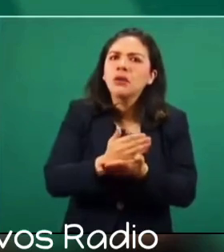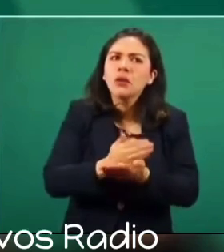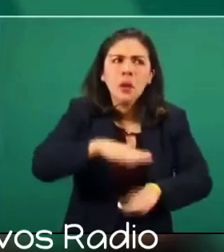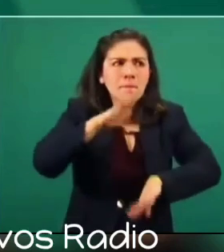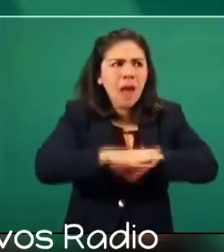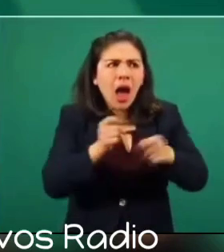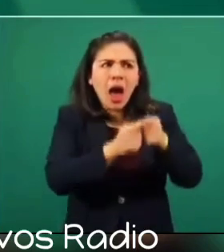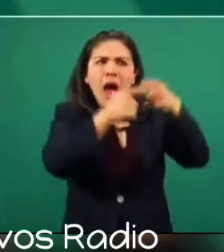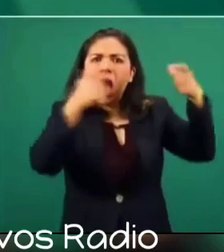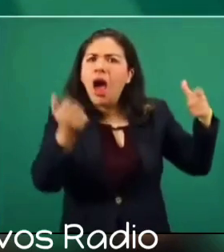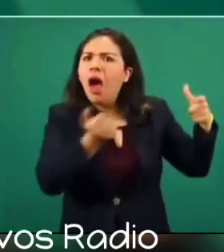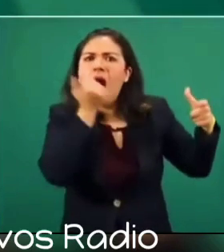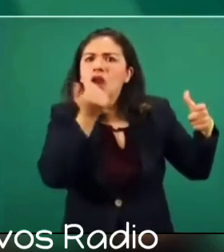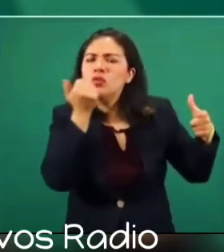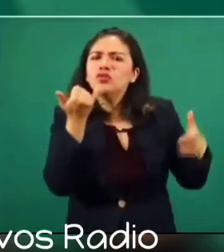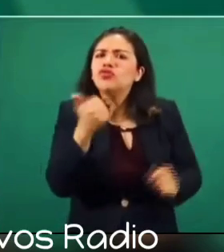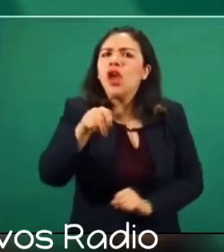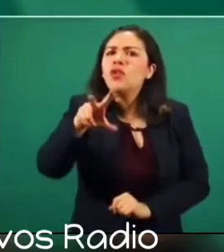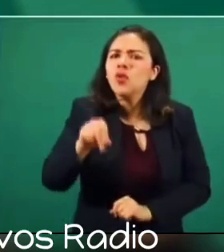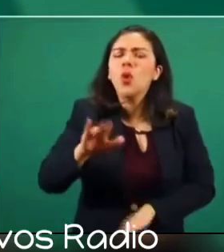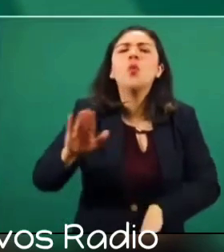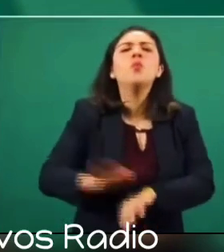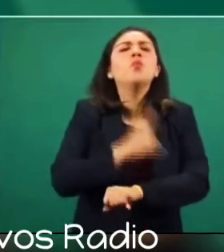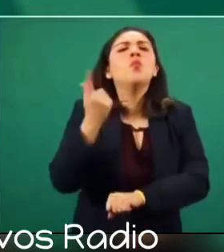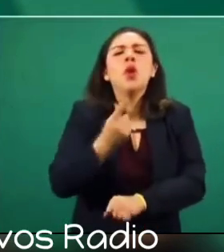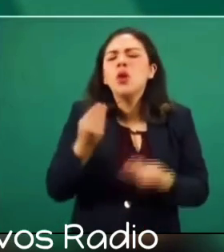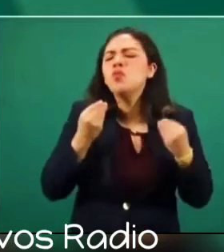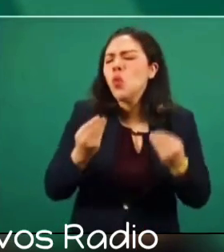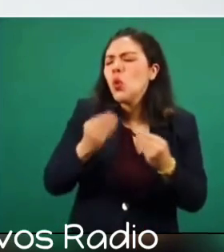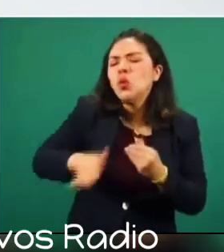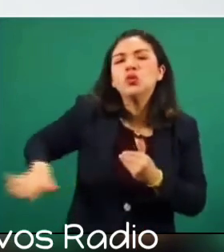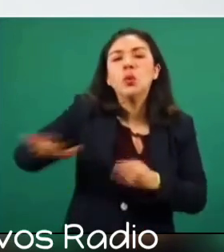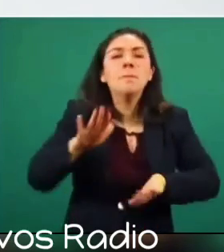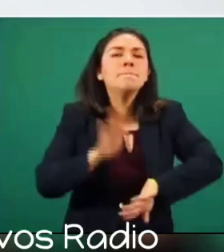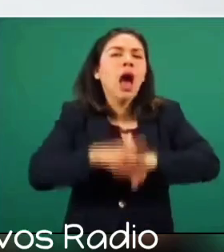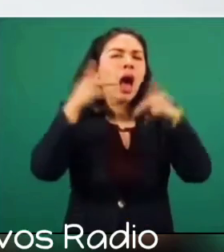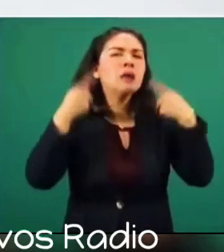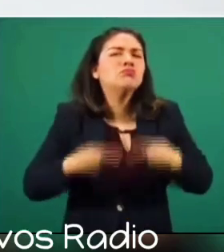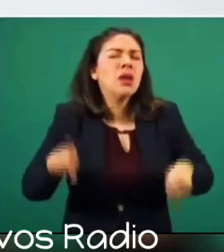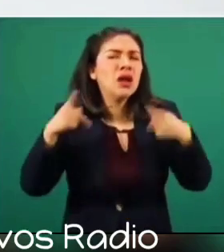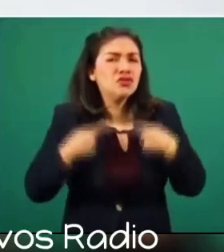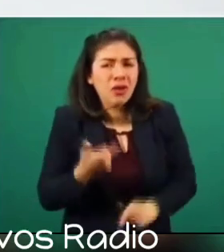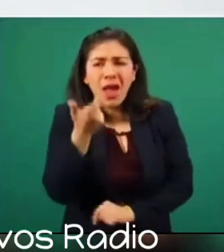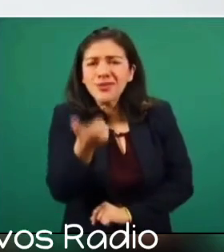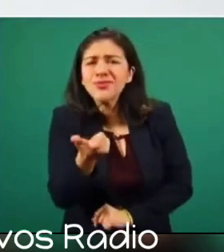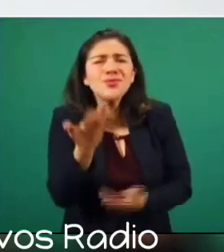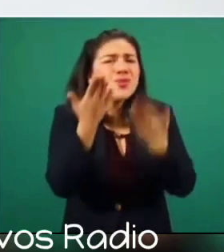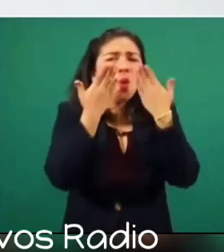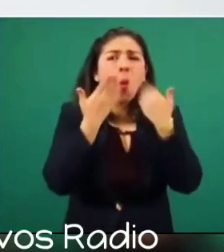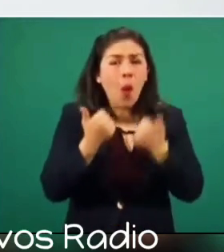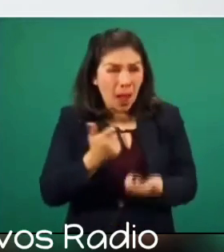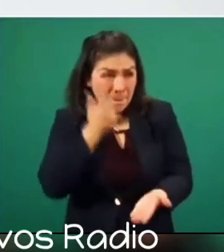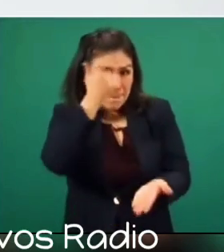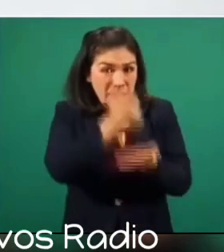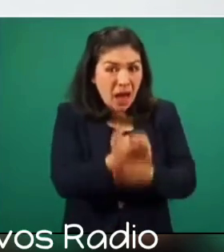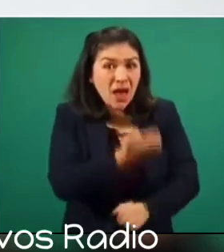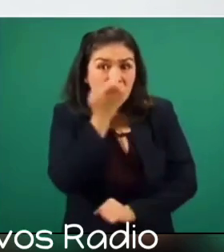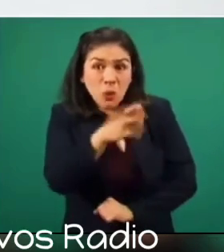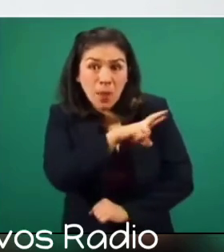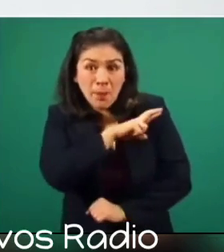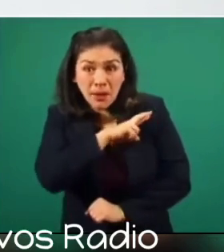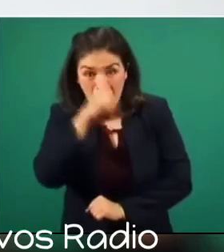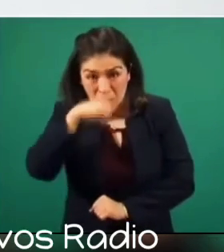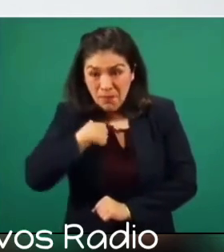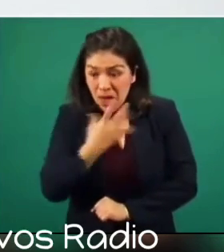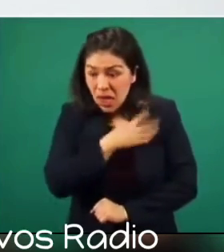porque la mayoría de nuestro pueblo no tiene para pagar colegiatura para que sus hijos